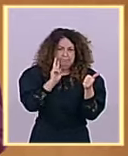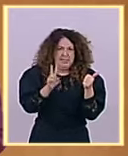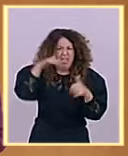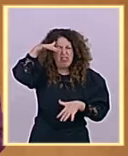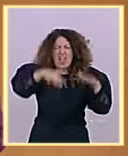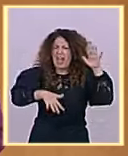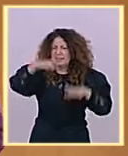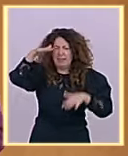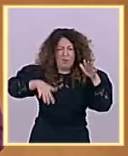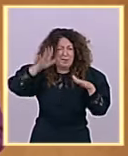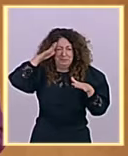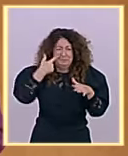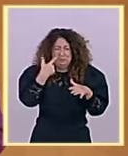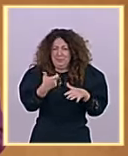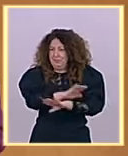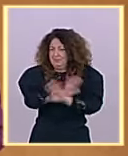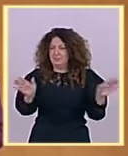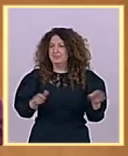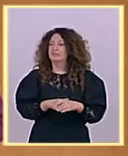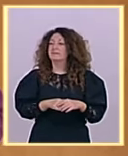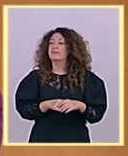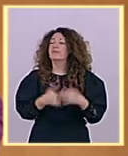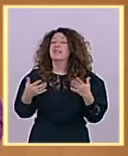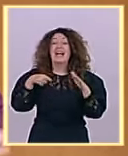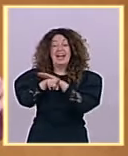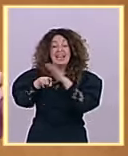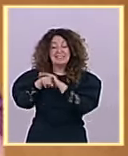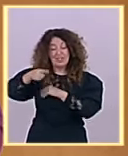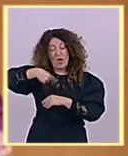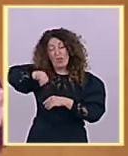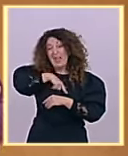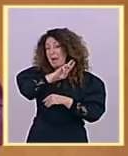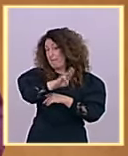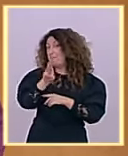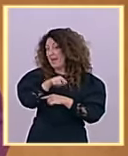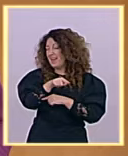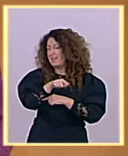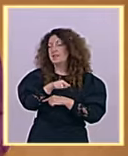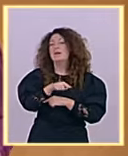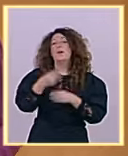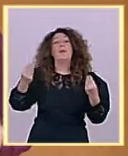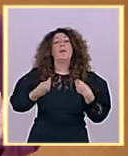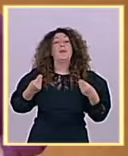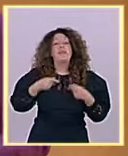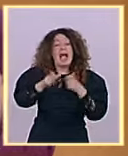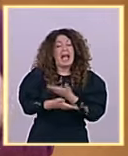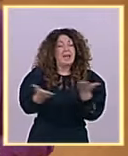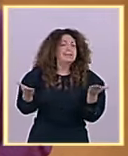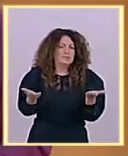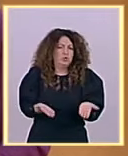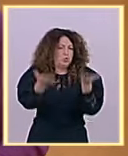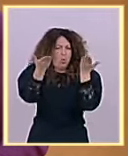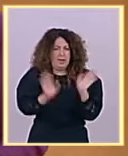gestión del partido popular encareció la vida de la gente la renta por asalariado fue al final de la